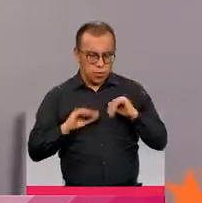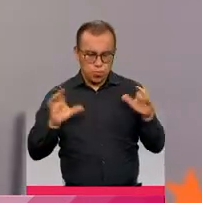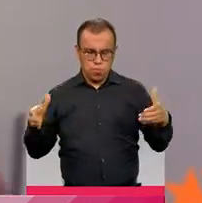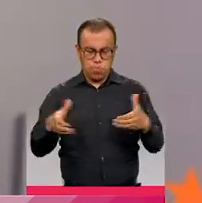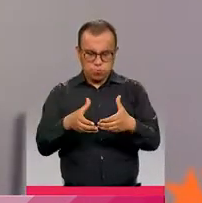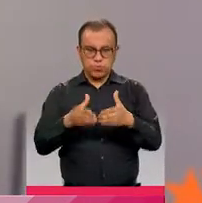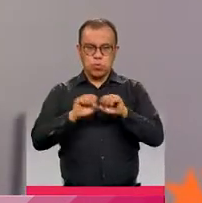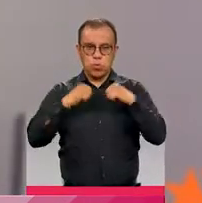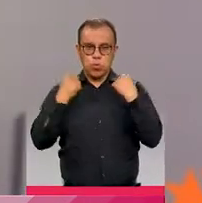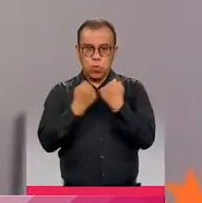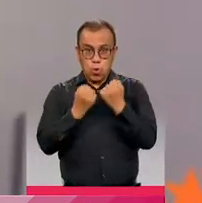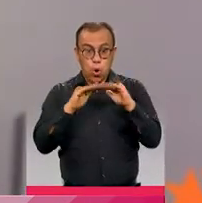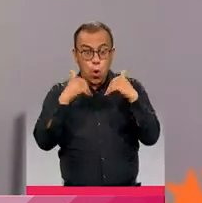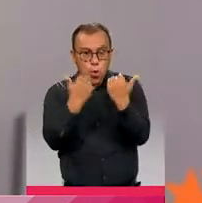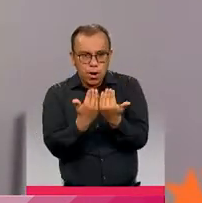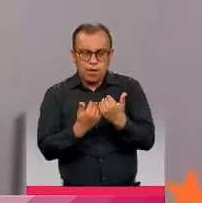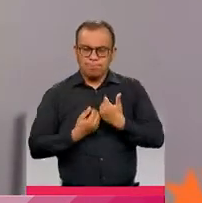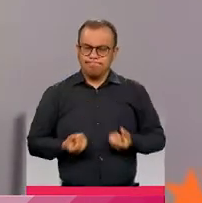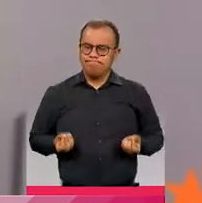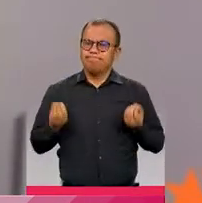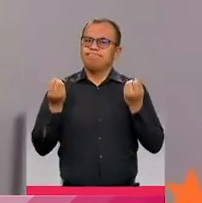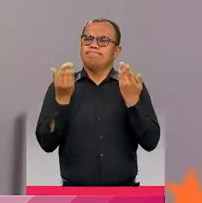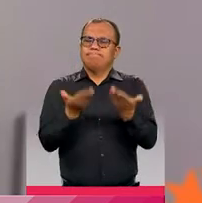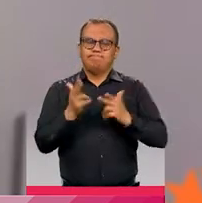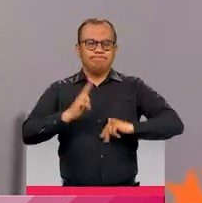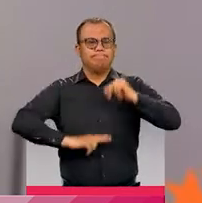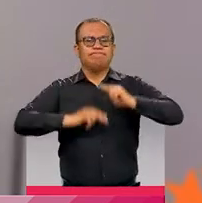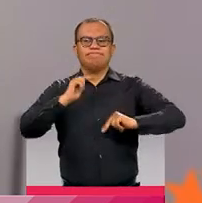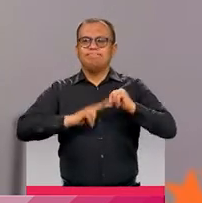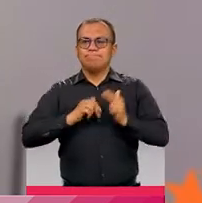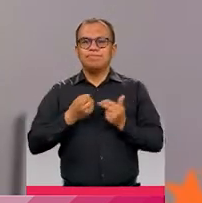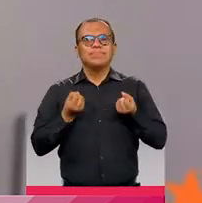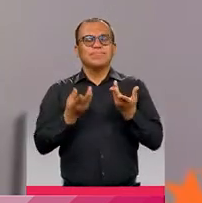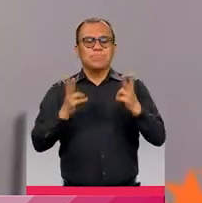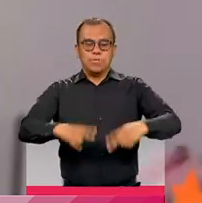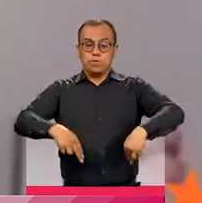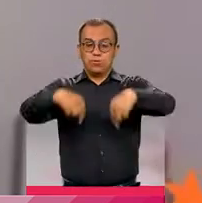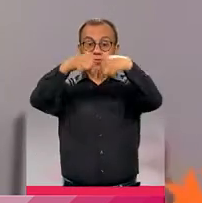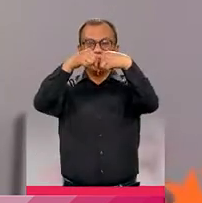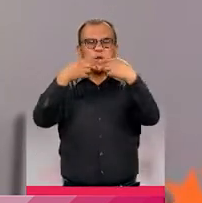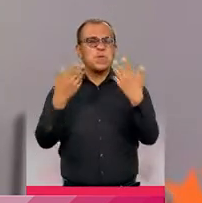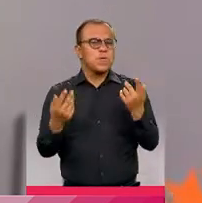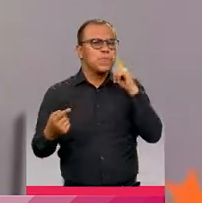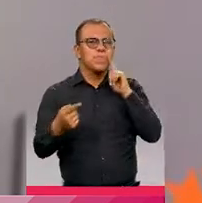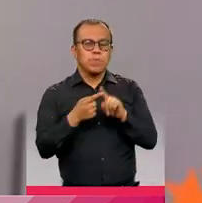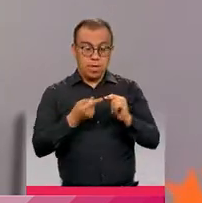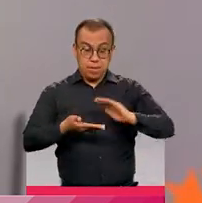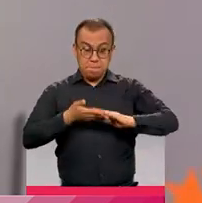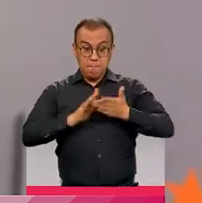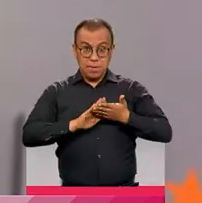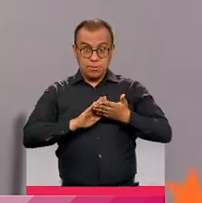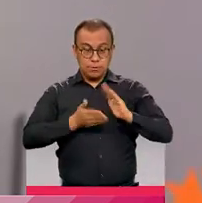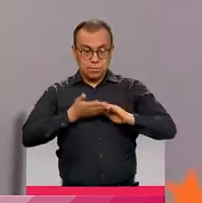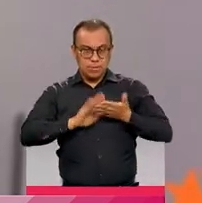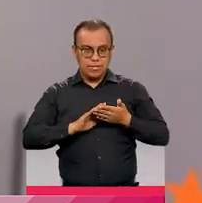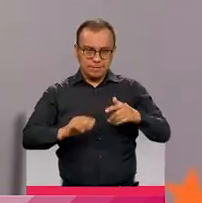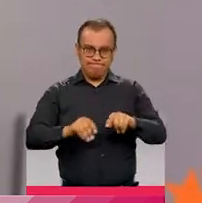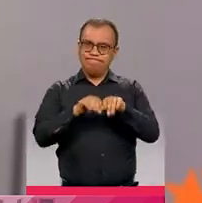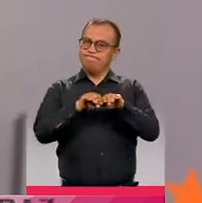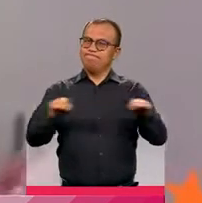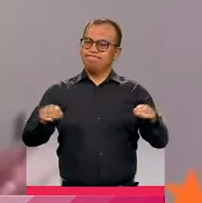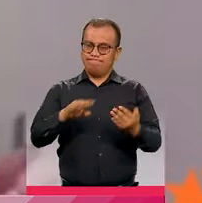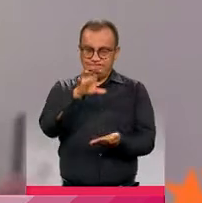construir, aportar a esa sociedad en el que la paz sea central,